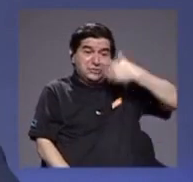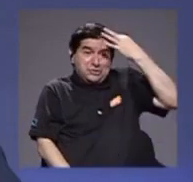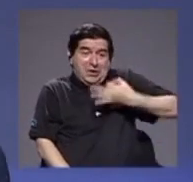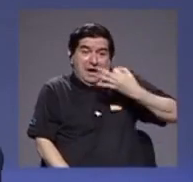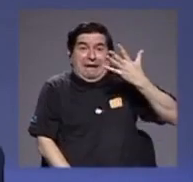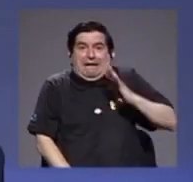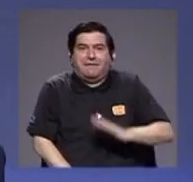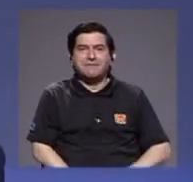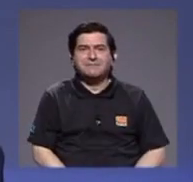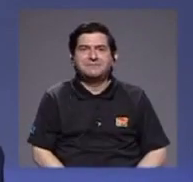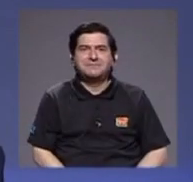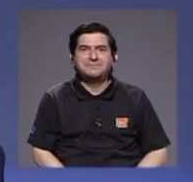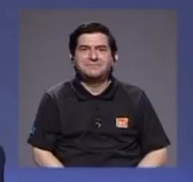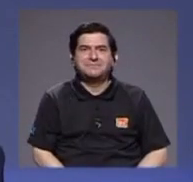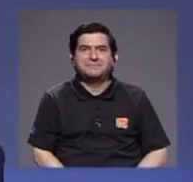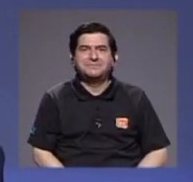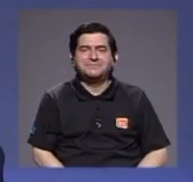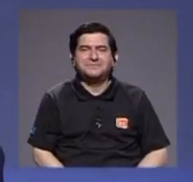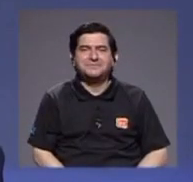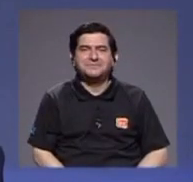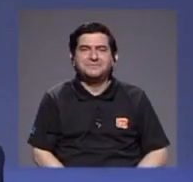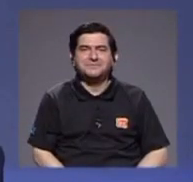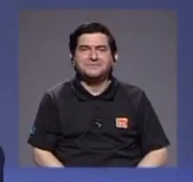pensaba que era zoom y